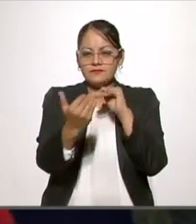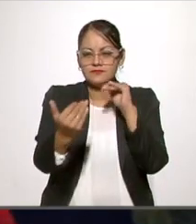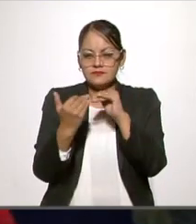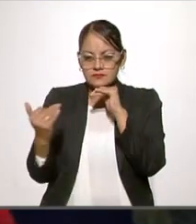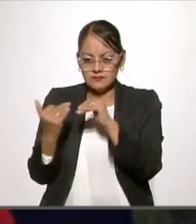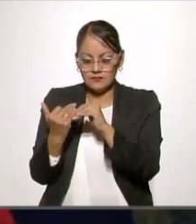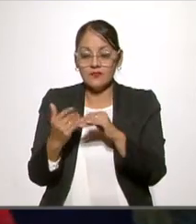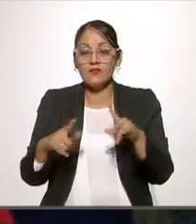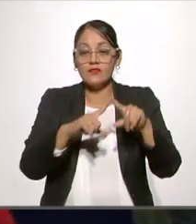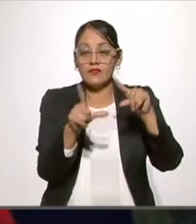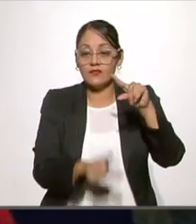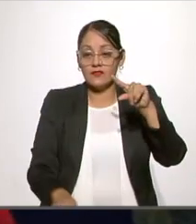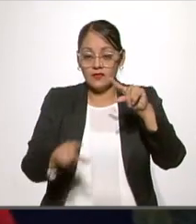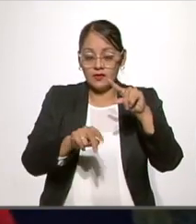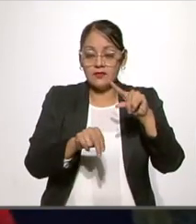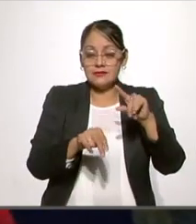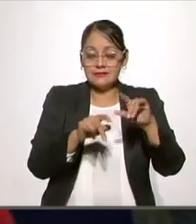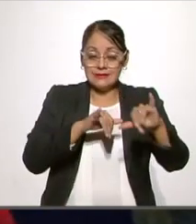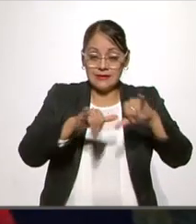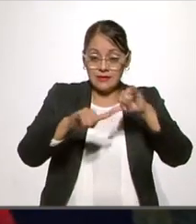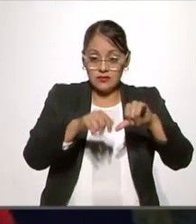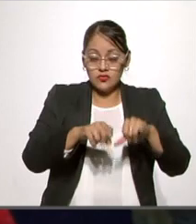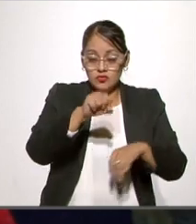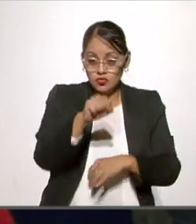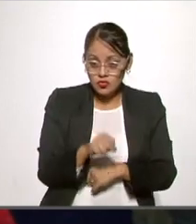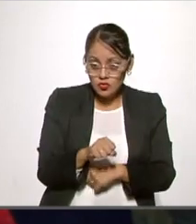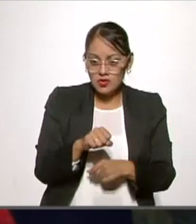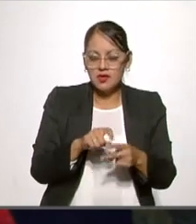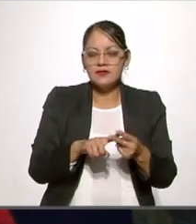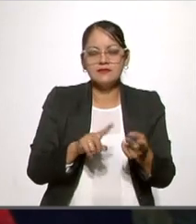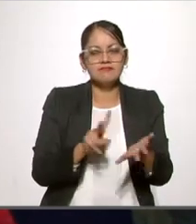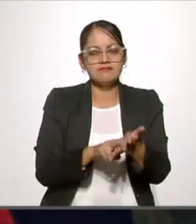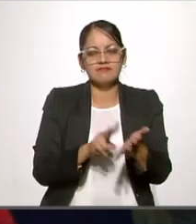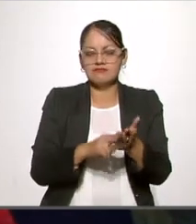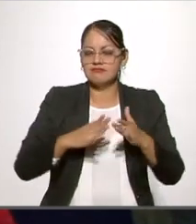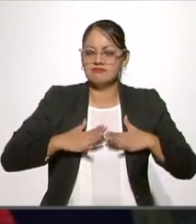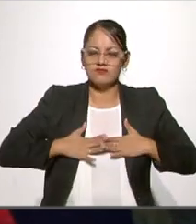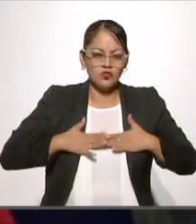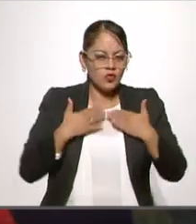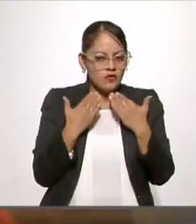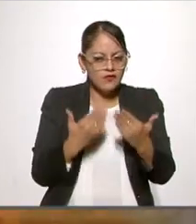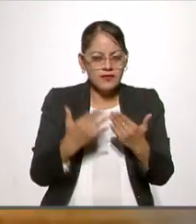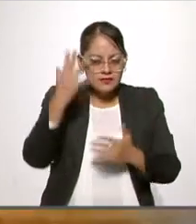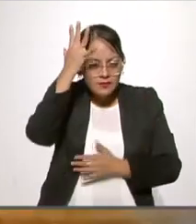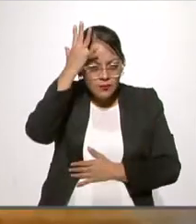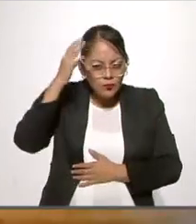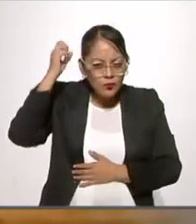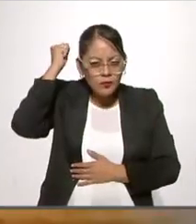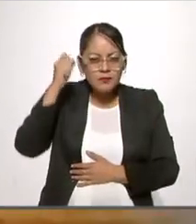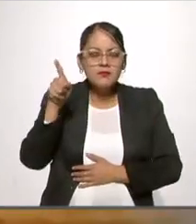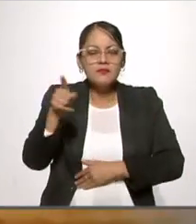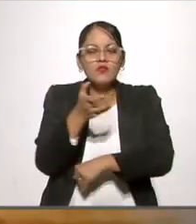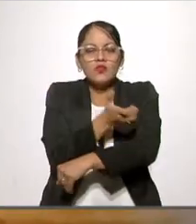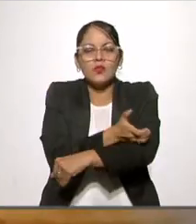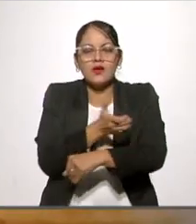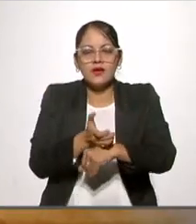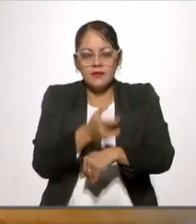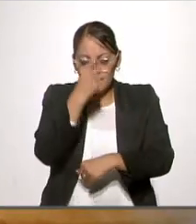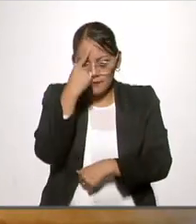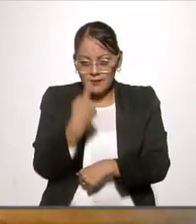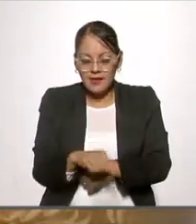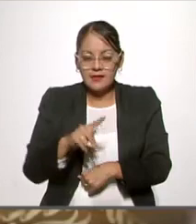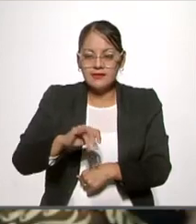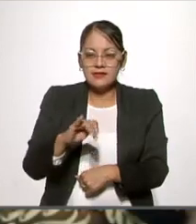del territorio del sur nuevo hispano y su valor le ganaron la confianza de Morelos, a quien acompañó en la toma de